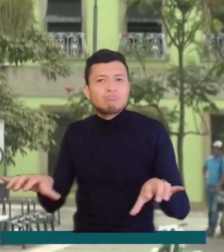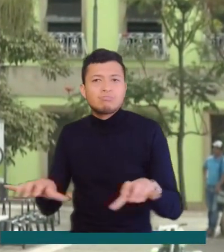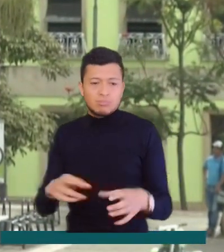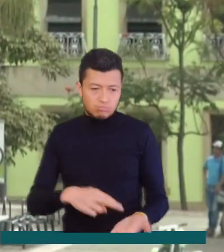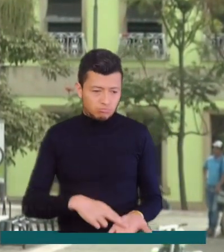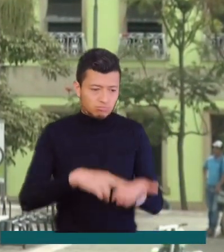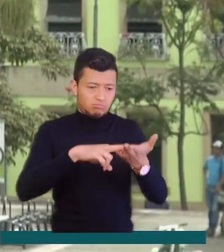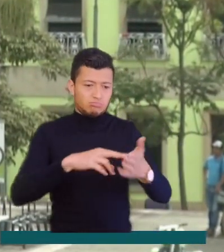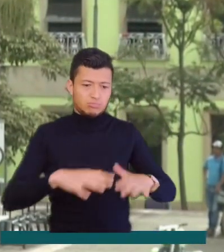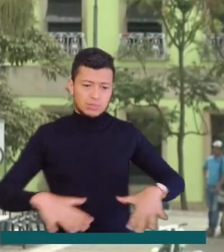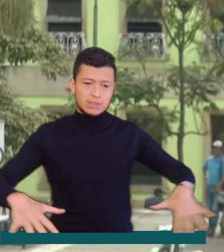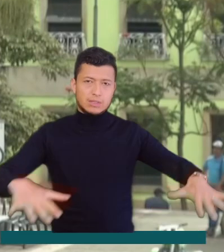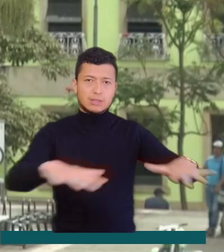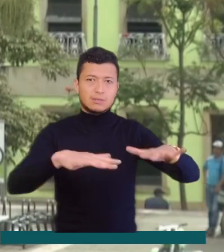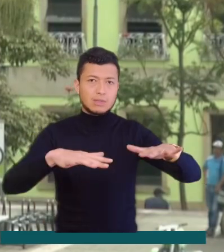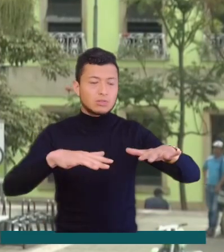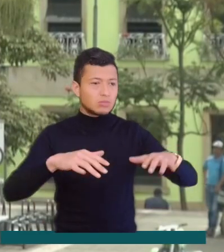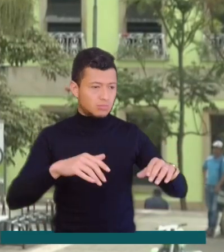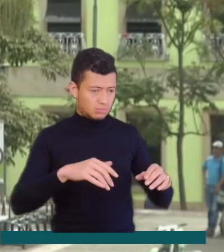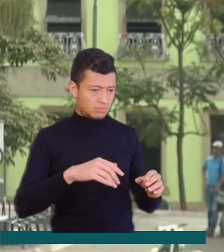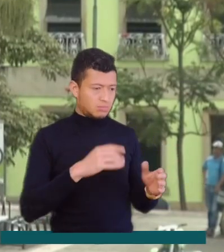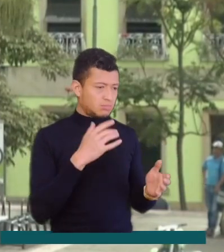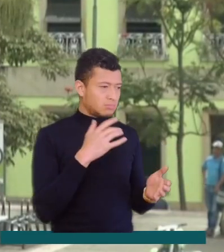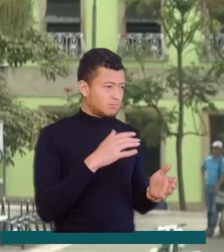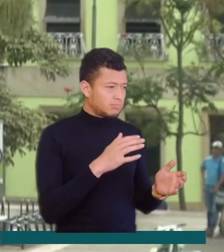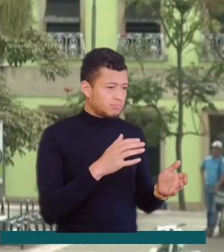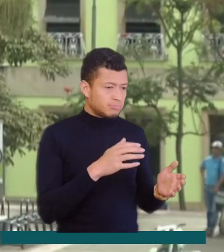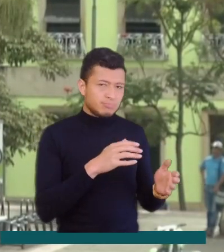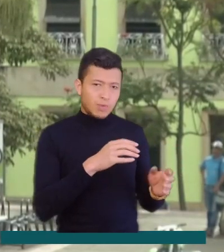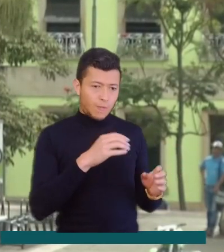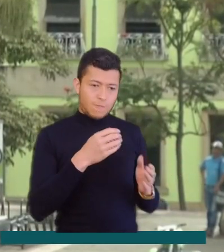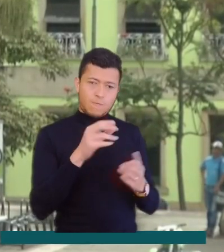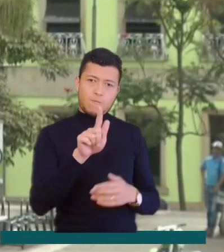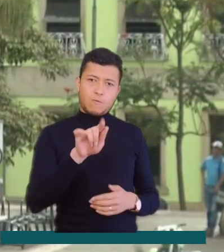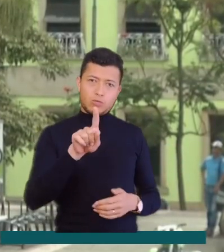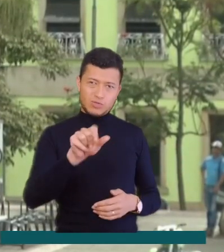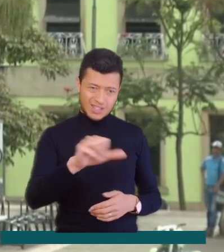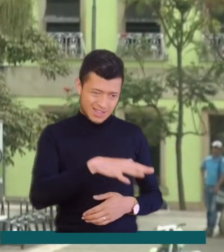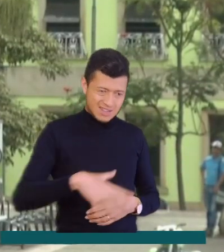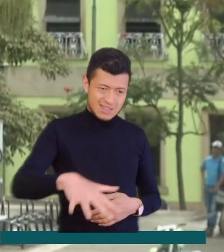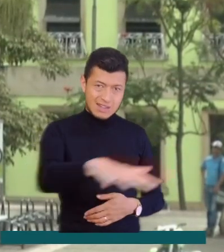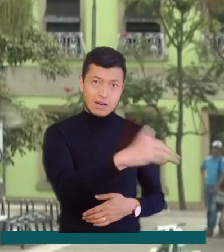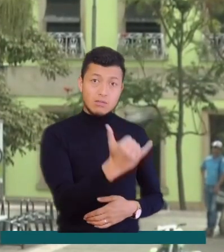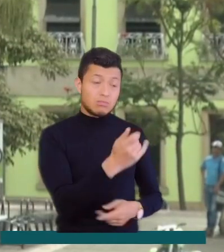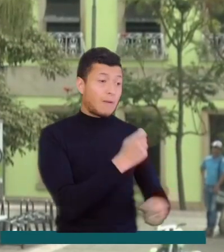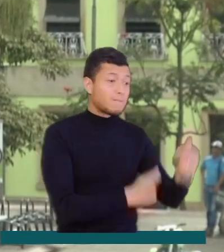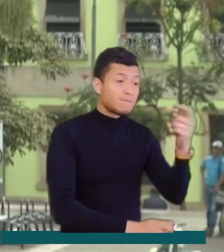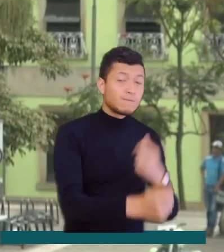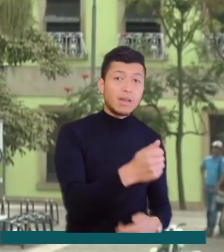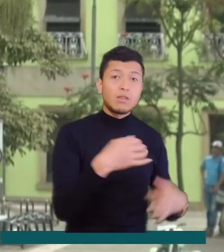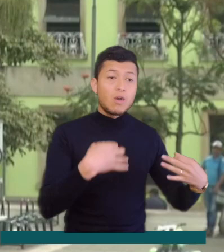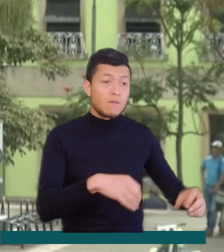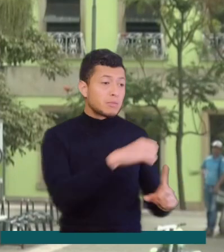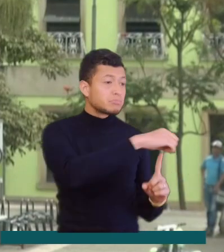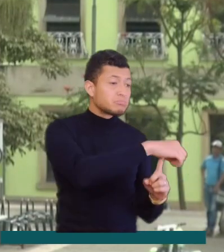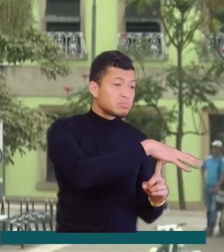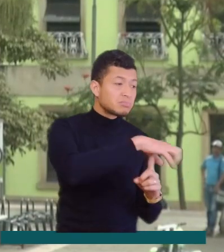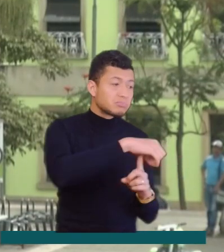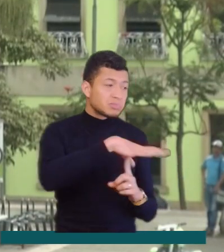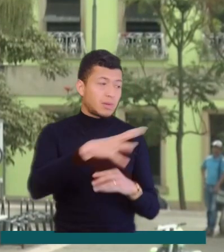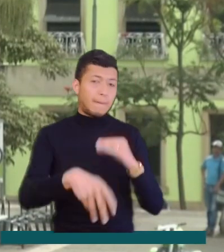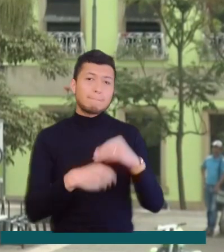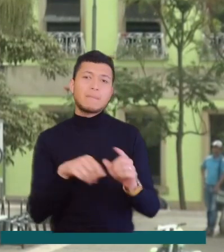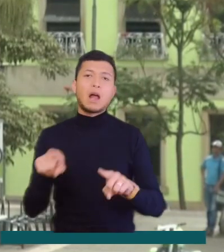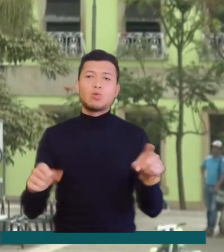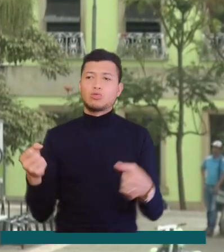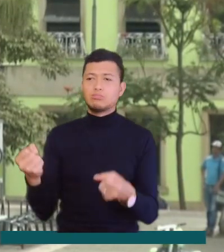jornadas de recuperación del espacio público aquí en Fusagasugá, no solo por el incremento de vendedores informales, sino también